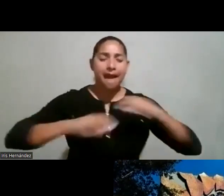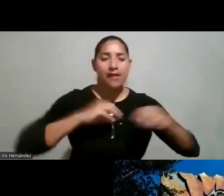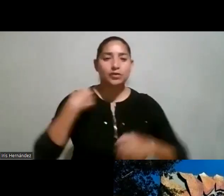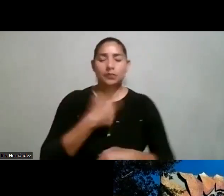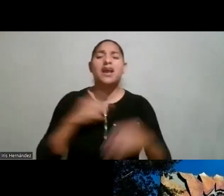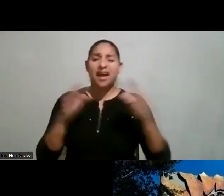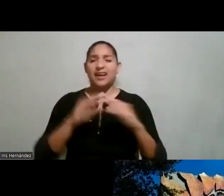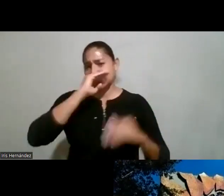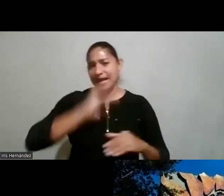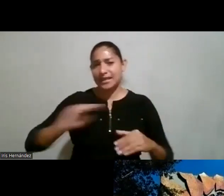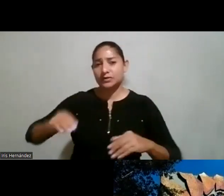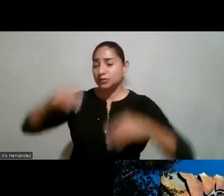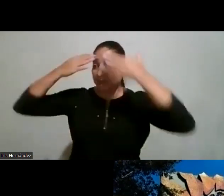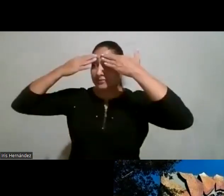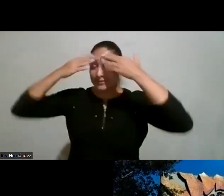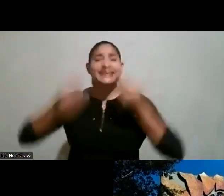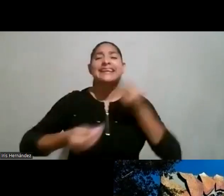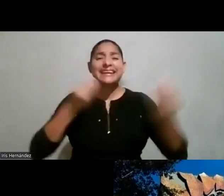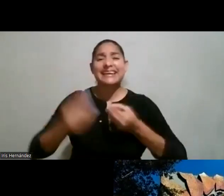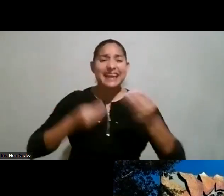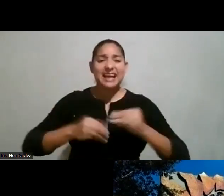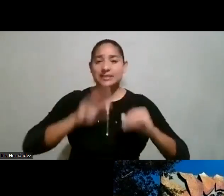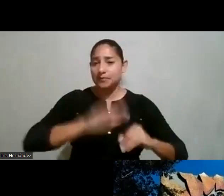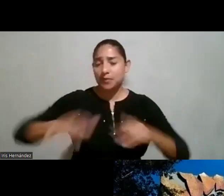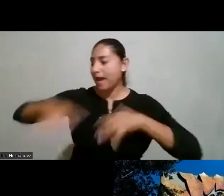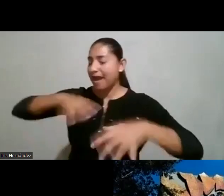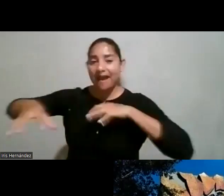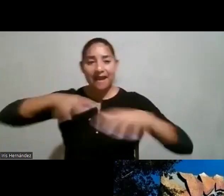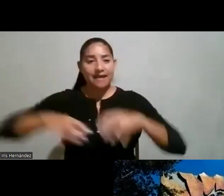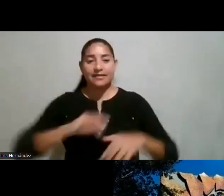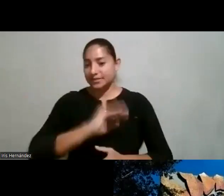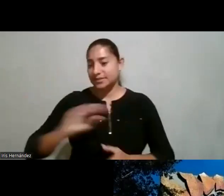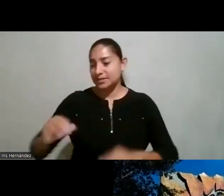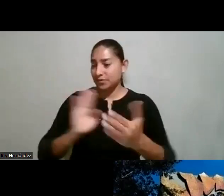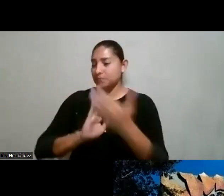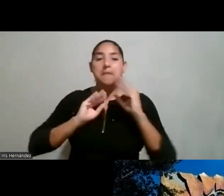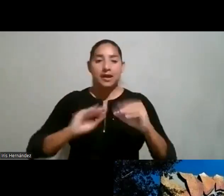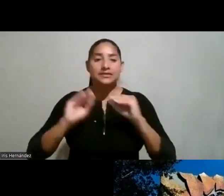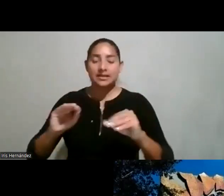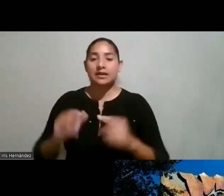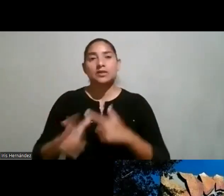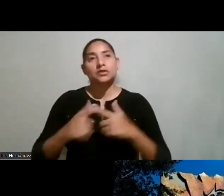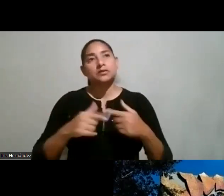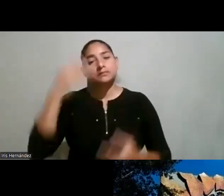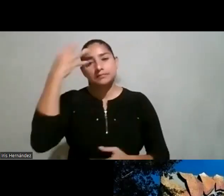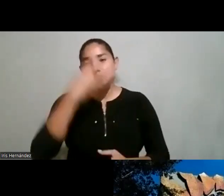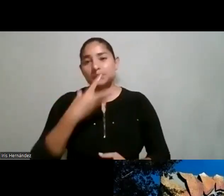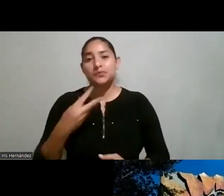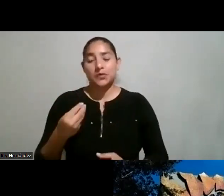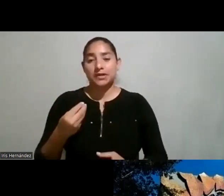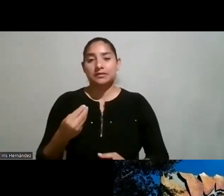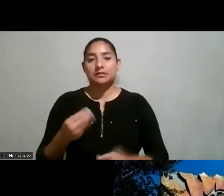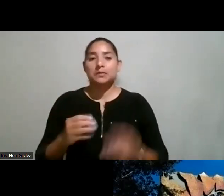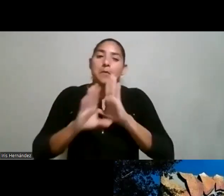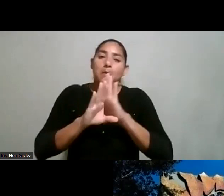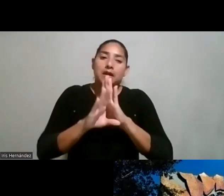casa con los hijos yo no sé ni cómo hacen cuando tienen todo ese montón de chicos y chicas al frente verdad y es muy bonito verdad ver por ejemplo